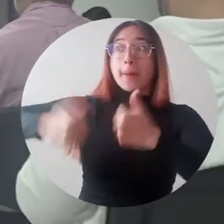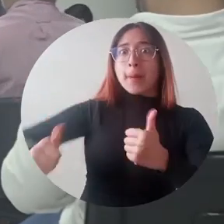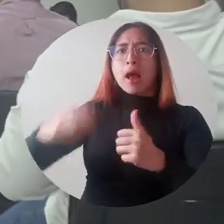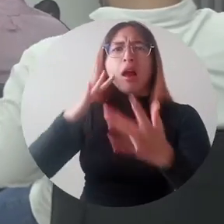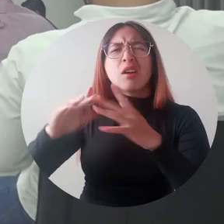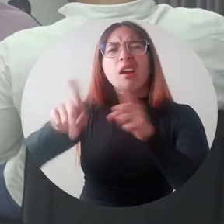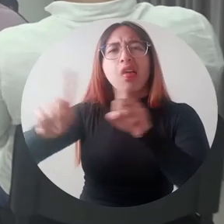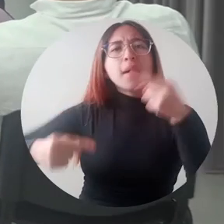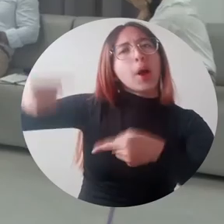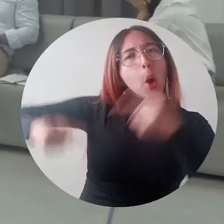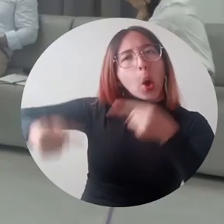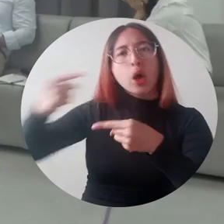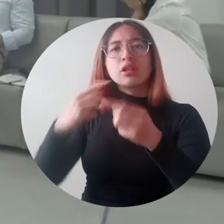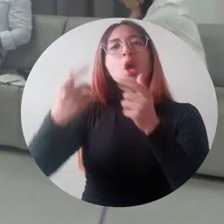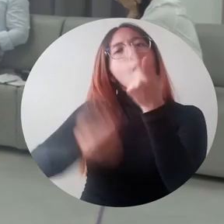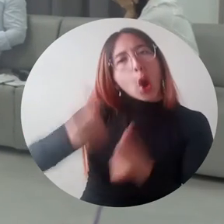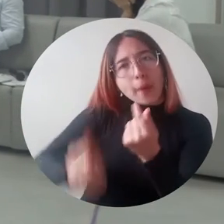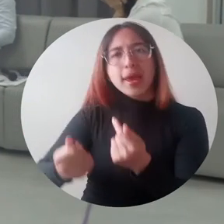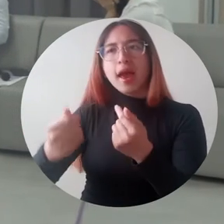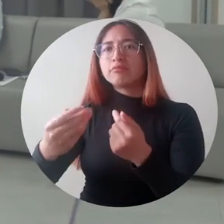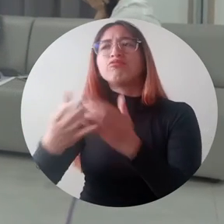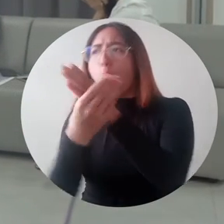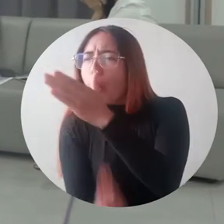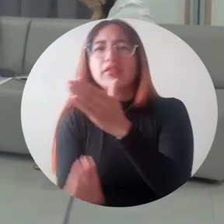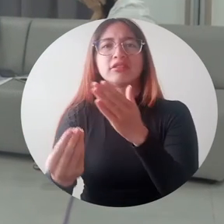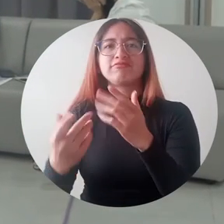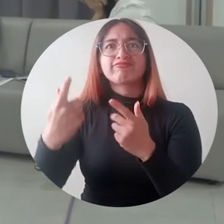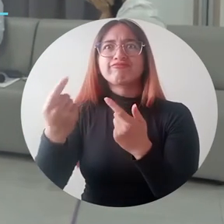competitividad, economía, pobreza, seguridad y agua.